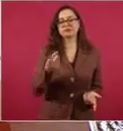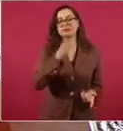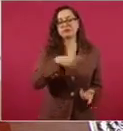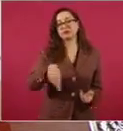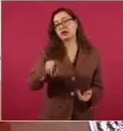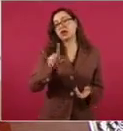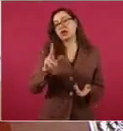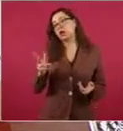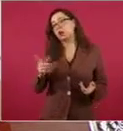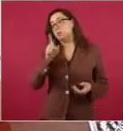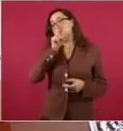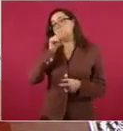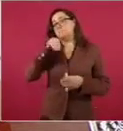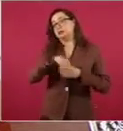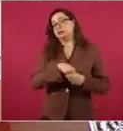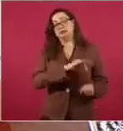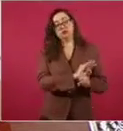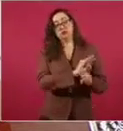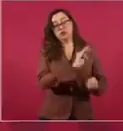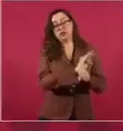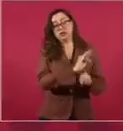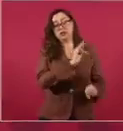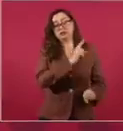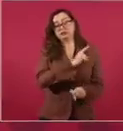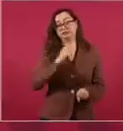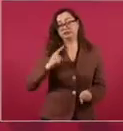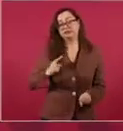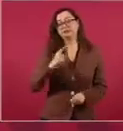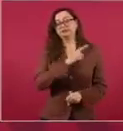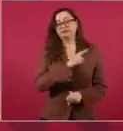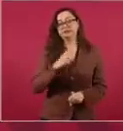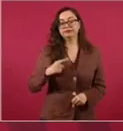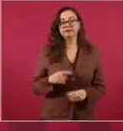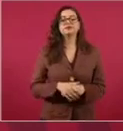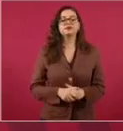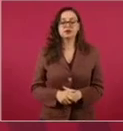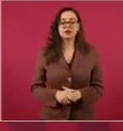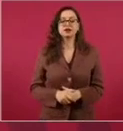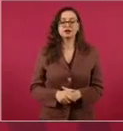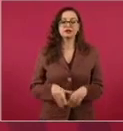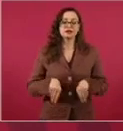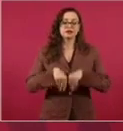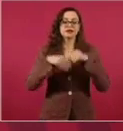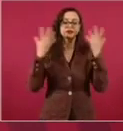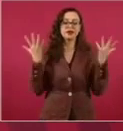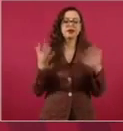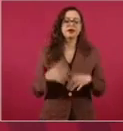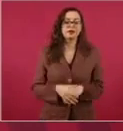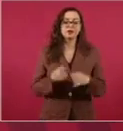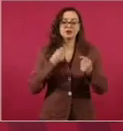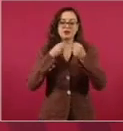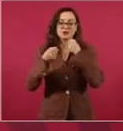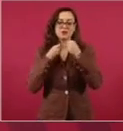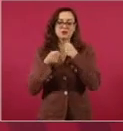que proteger sus fuentes, porque ese periodismo se nutre mucho